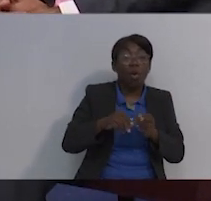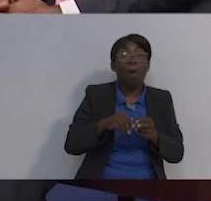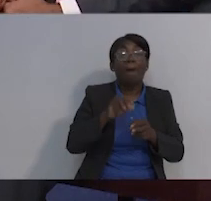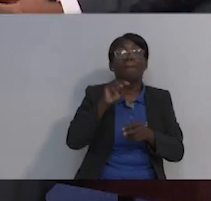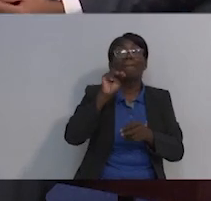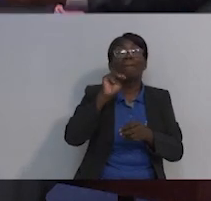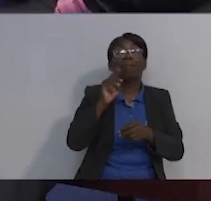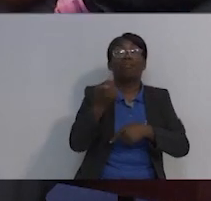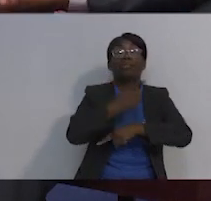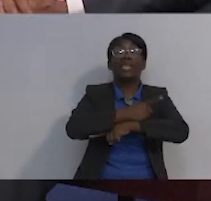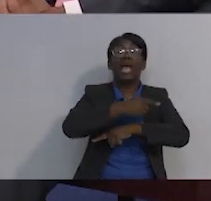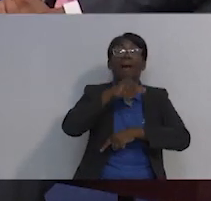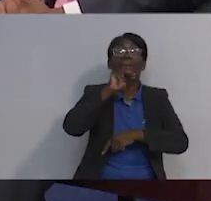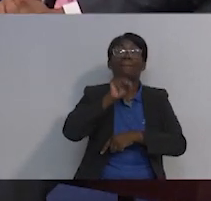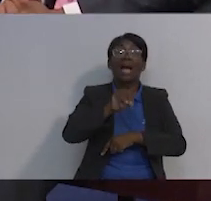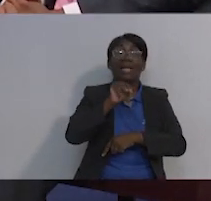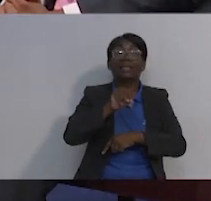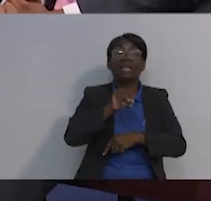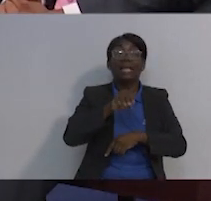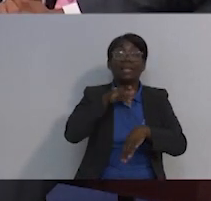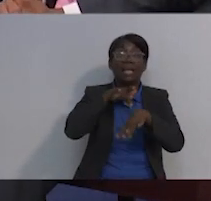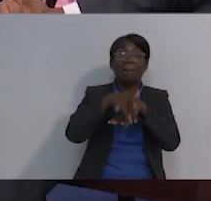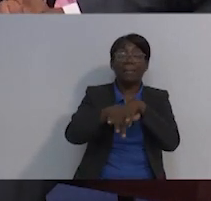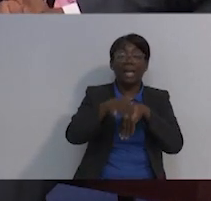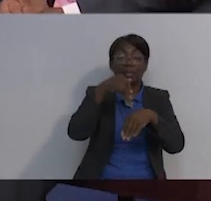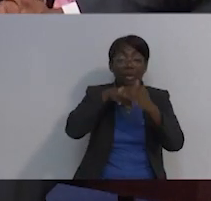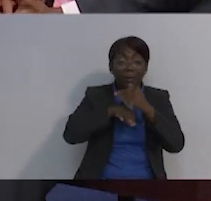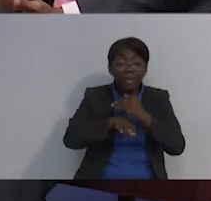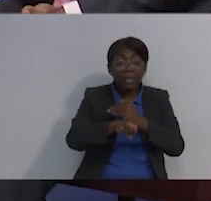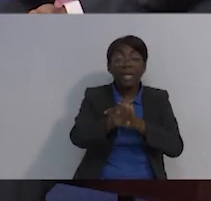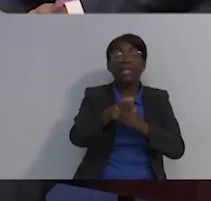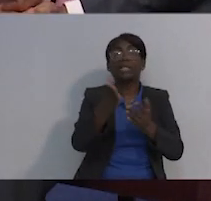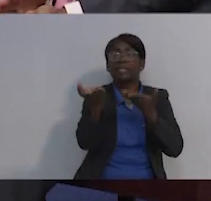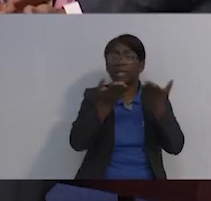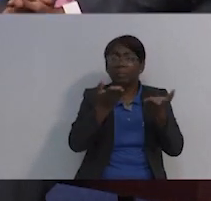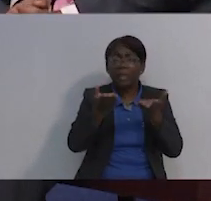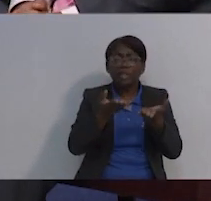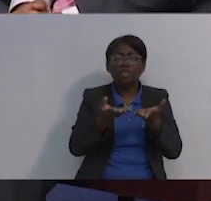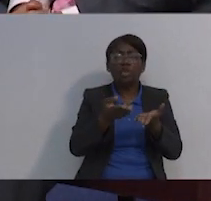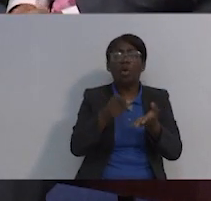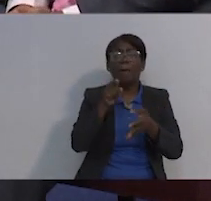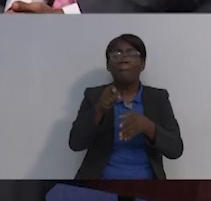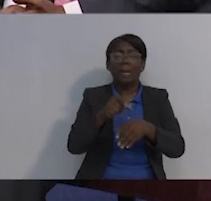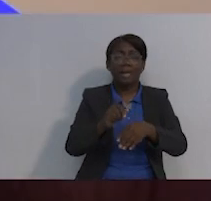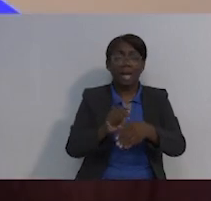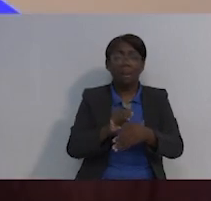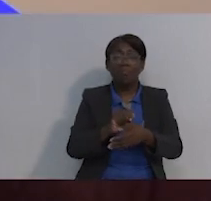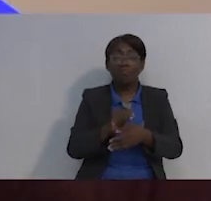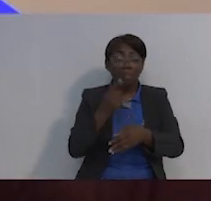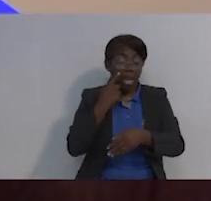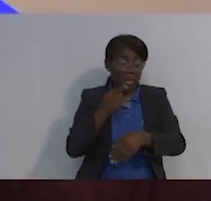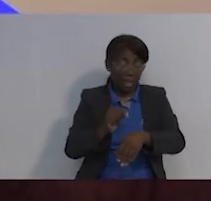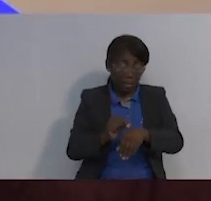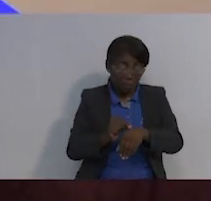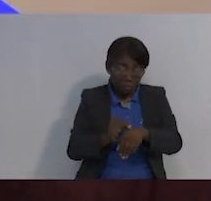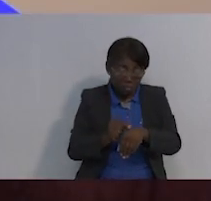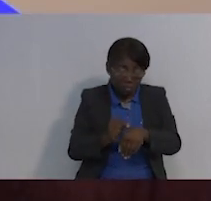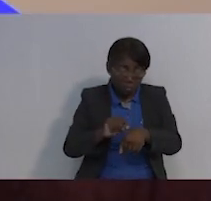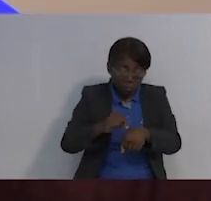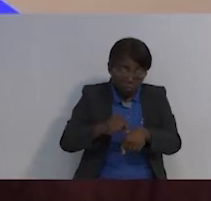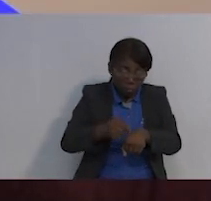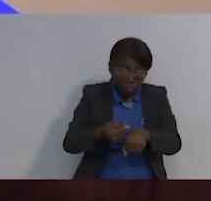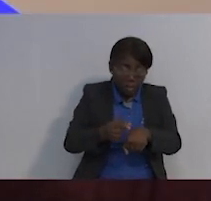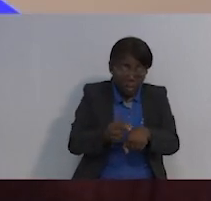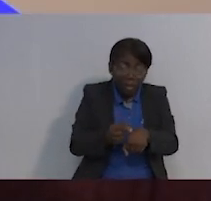duela, esos son signos que alertan acerca de cáncer de piel, y todos los martes llegas temprano a la mañana